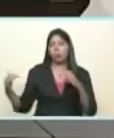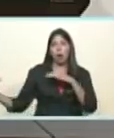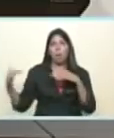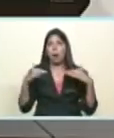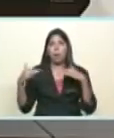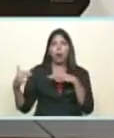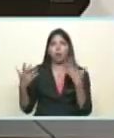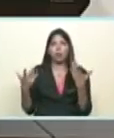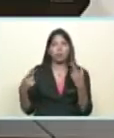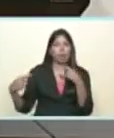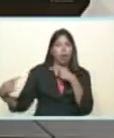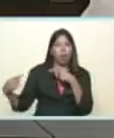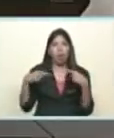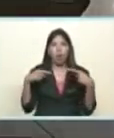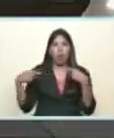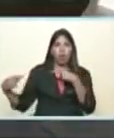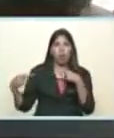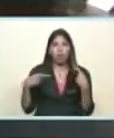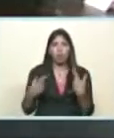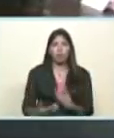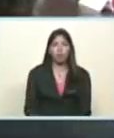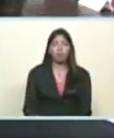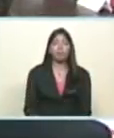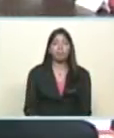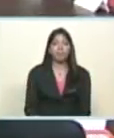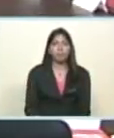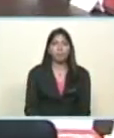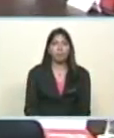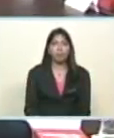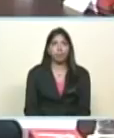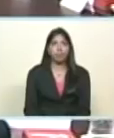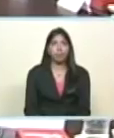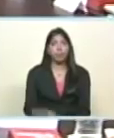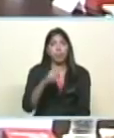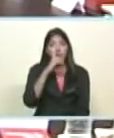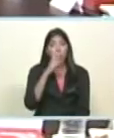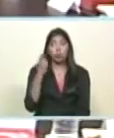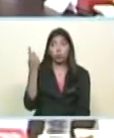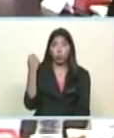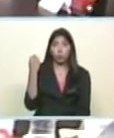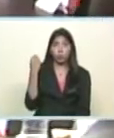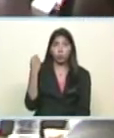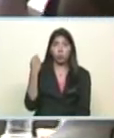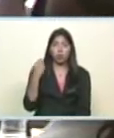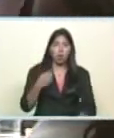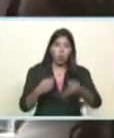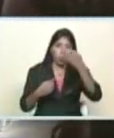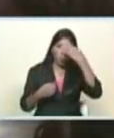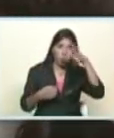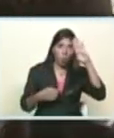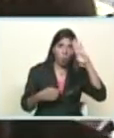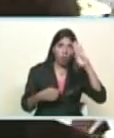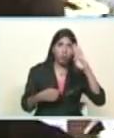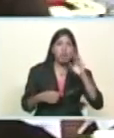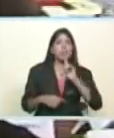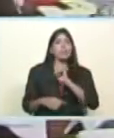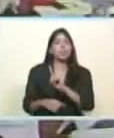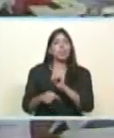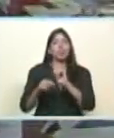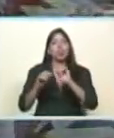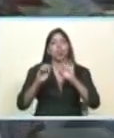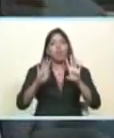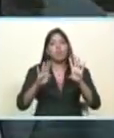Entre el imperio estadounidense y la revolución cubana. Y el año pasado Cuba sacó también 191